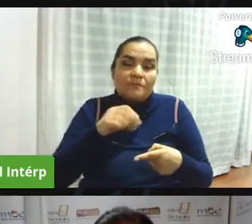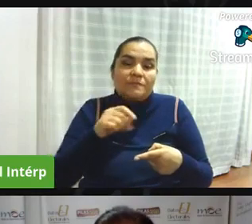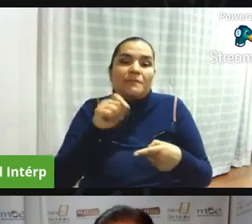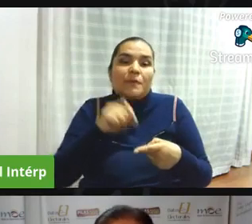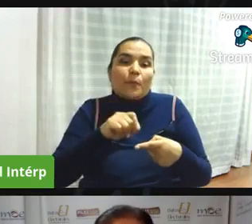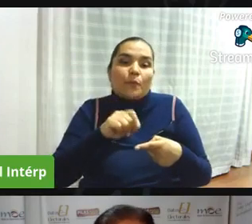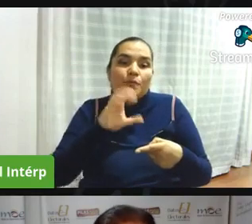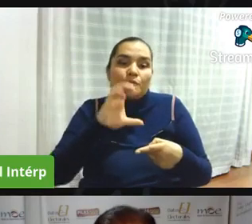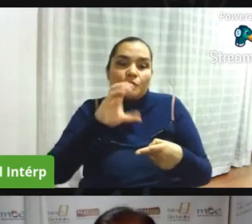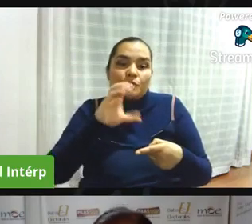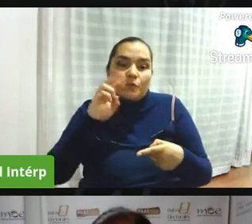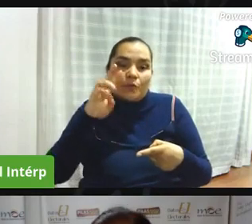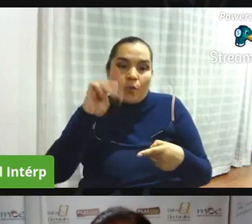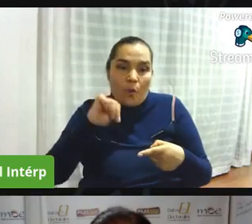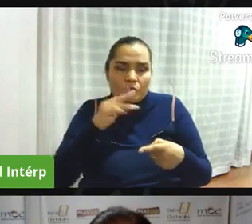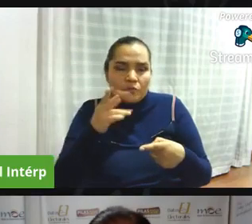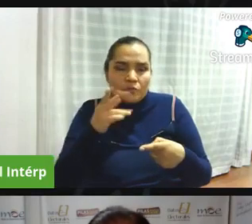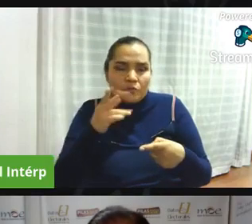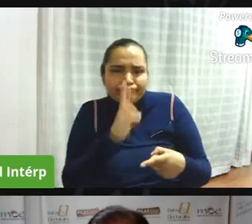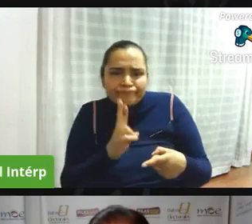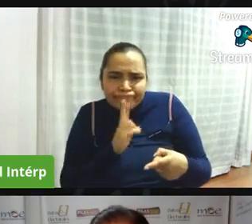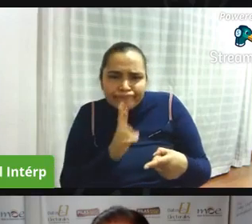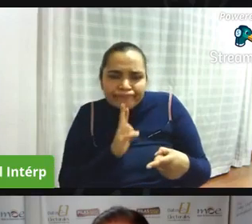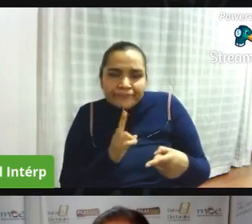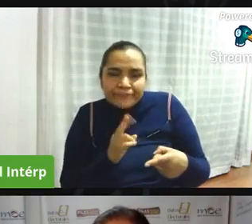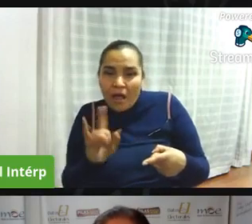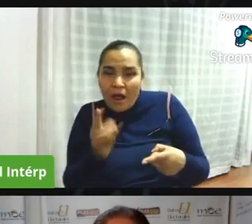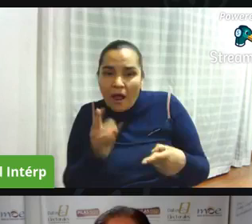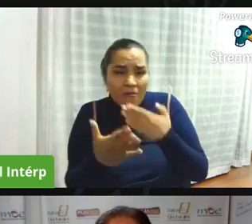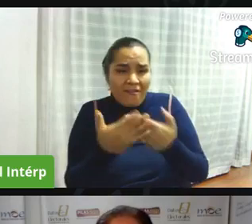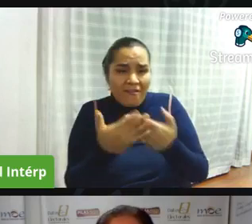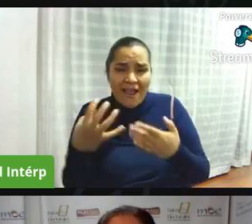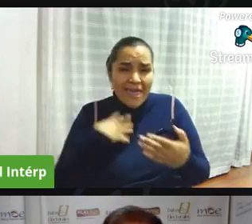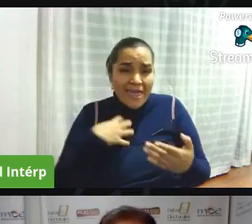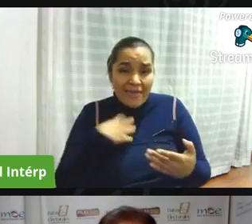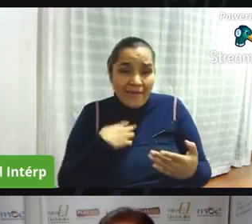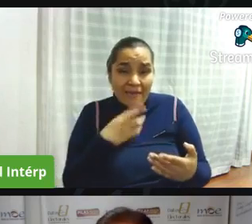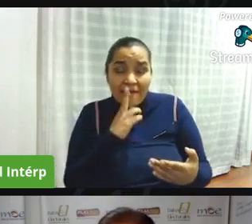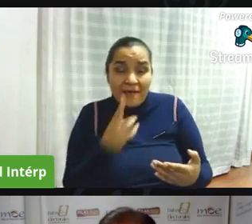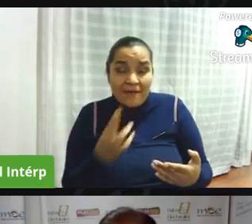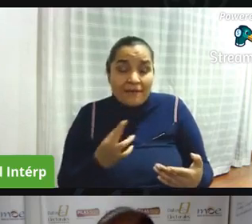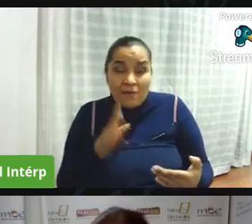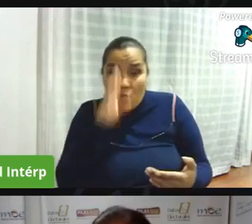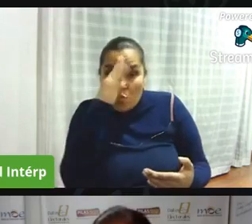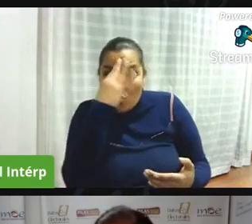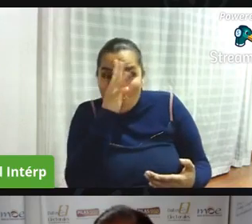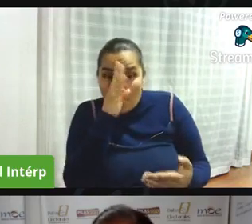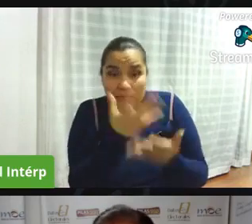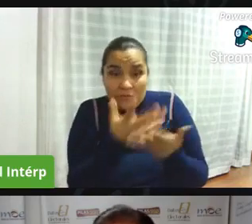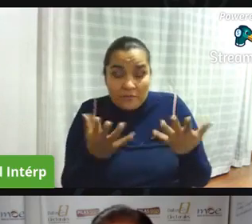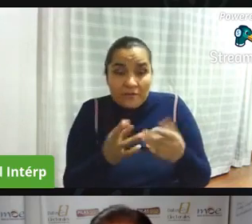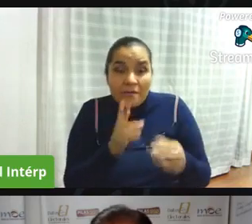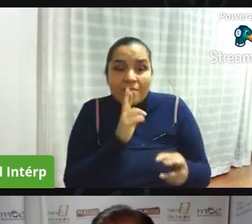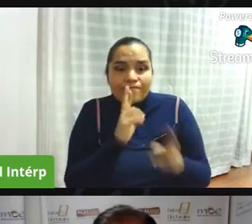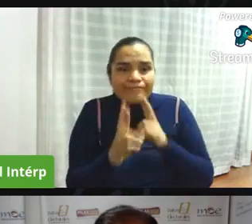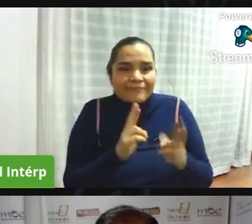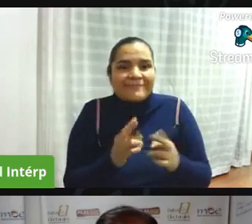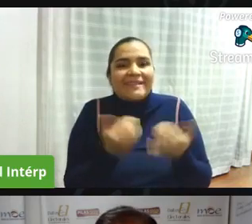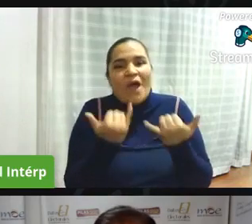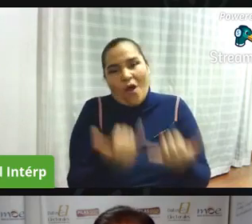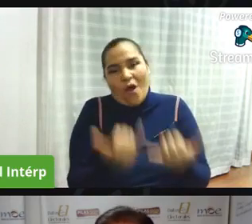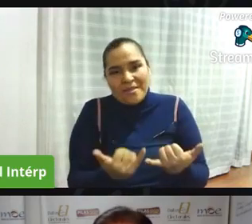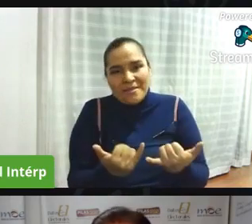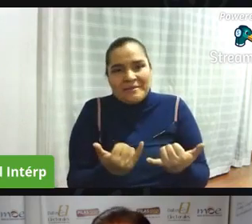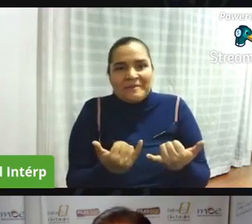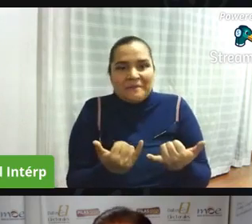pendiente vamos a estar también brindándoles información obviamente y todos sabemos el próximo año es donde más se va a mover así que